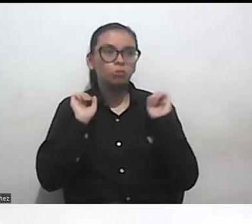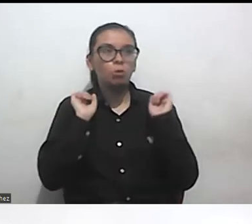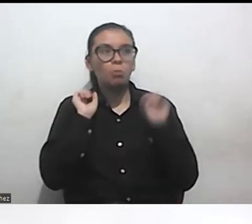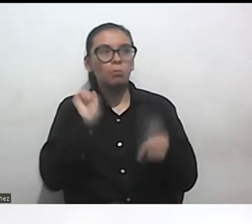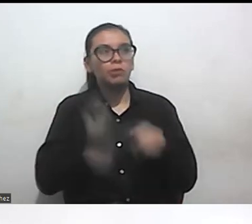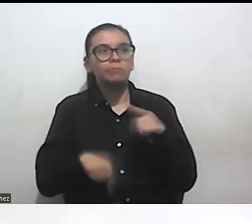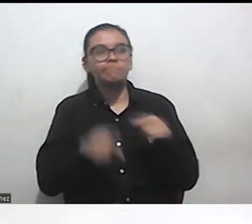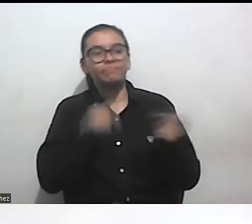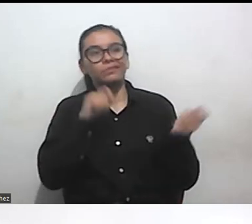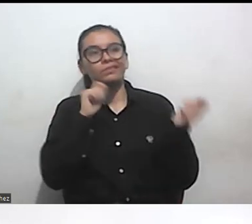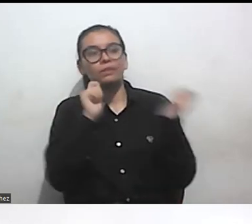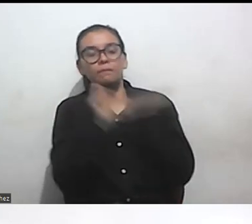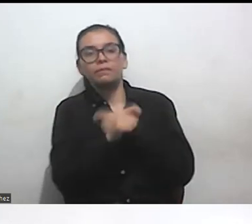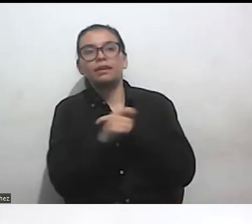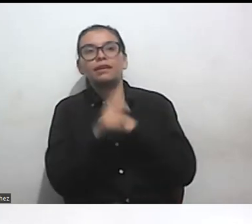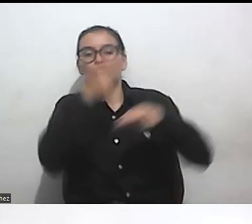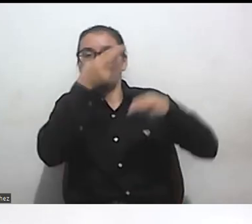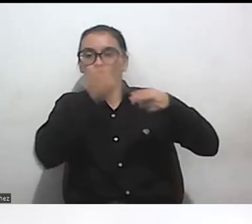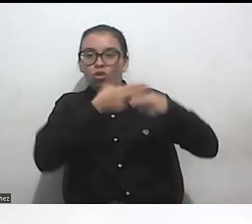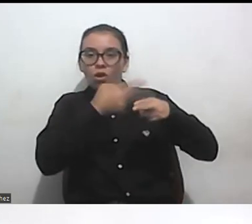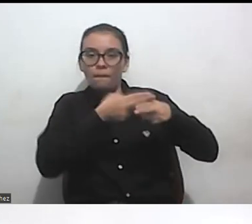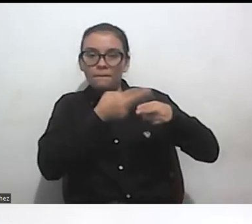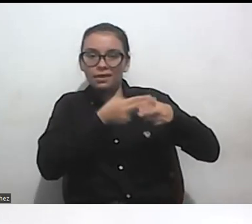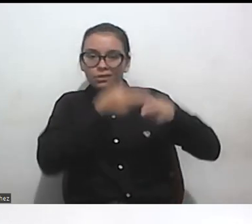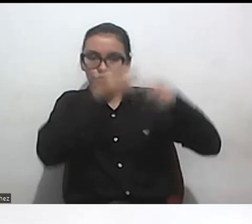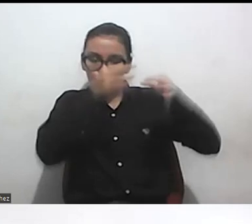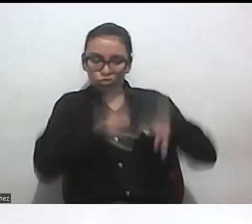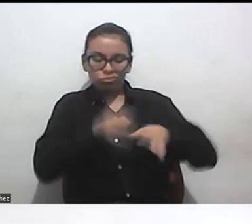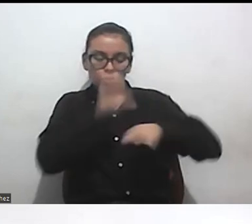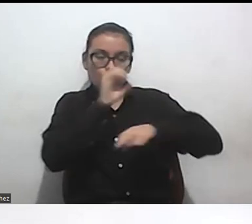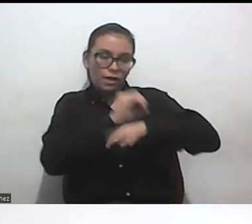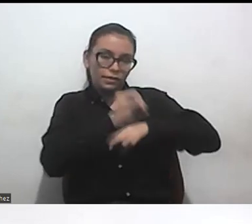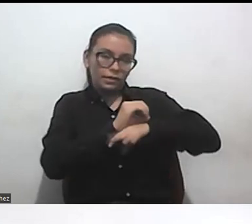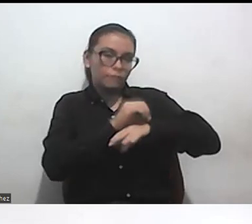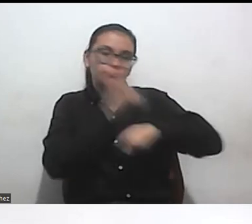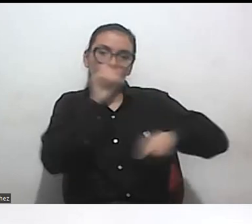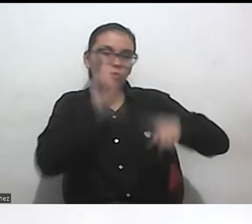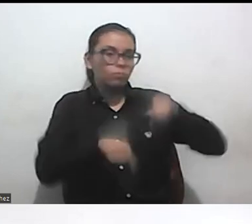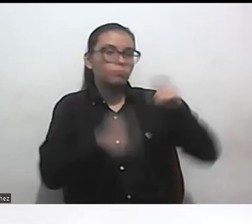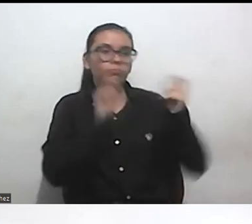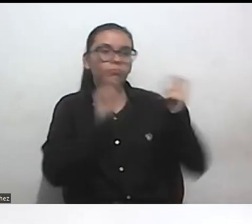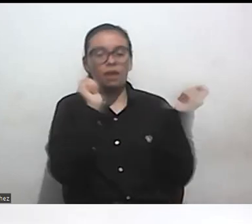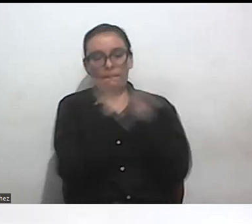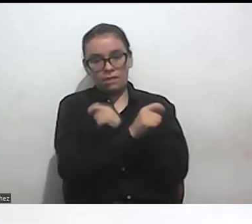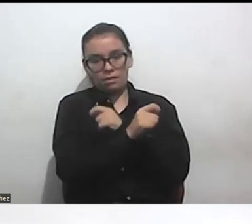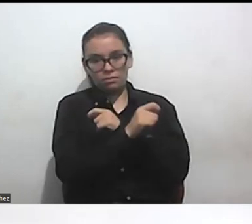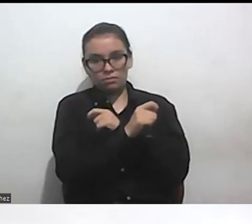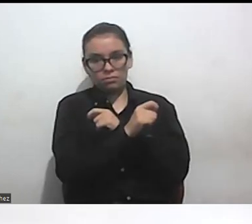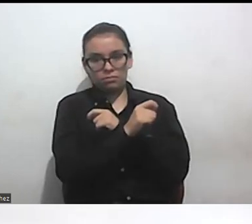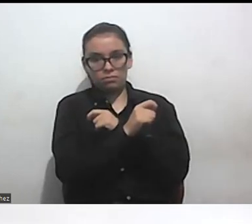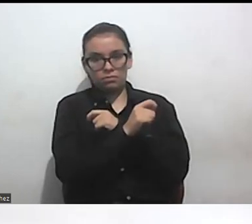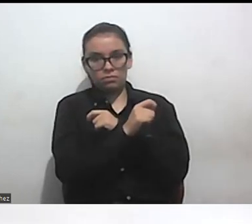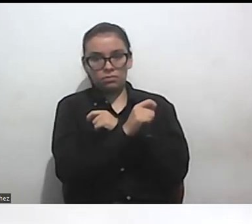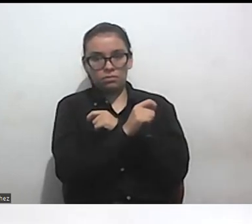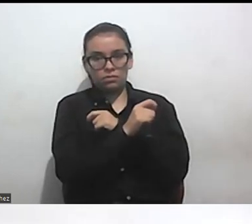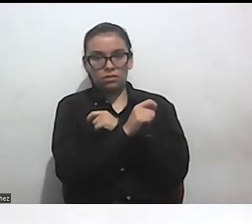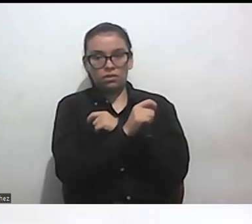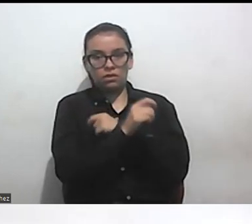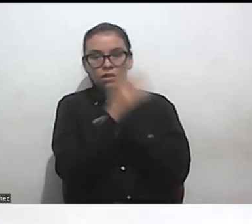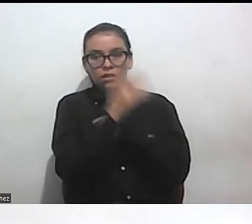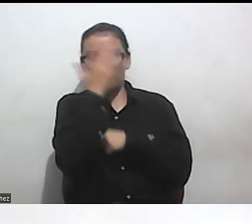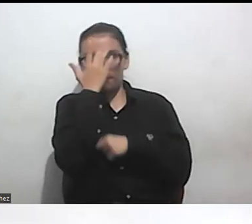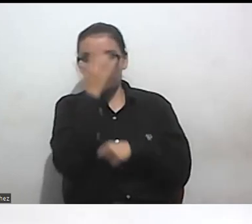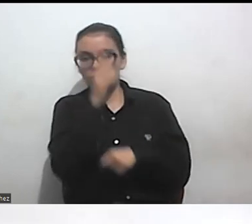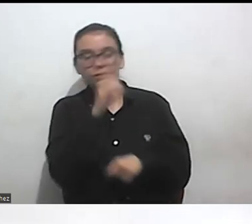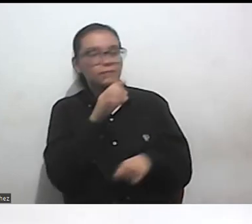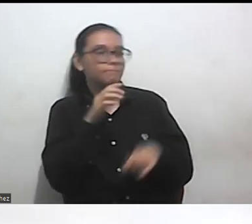el nombre como tal de la organización porque esta es personas con discapacidad